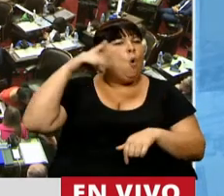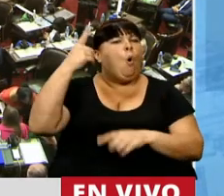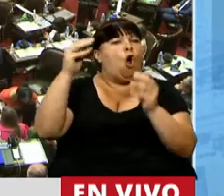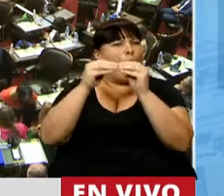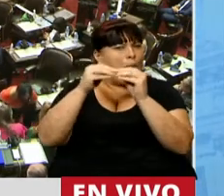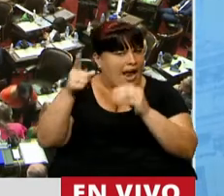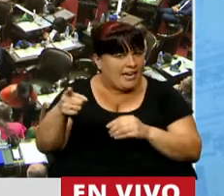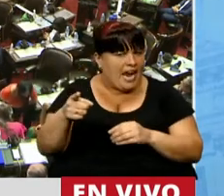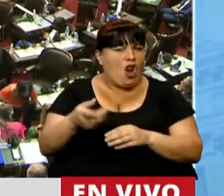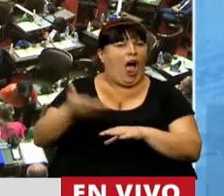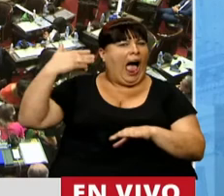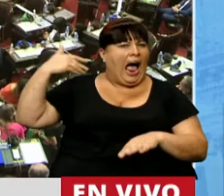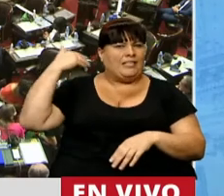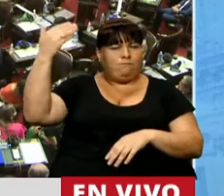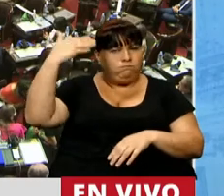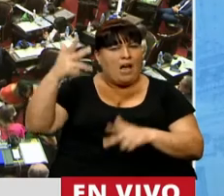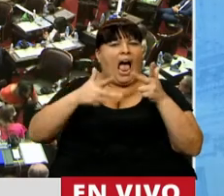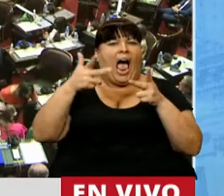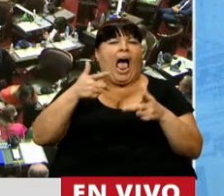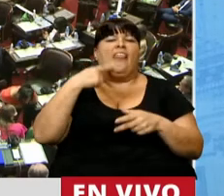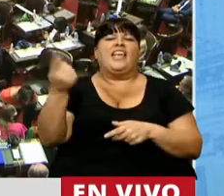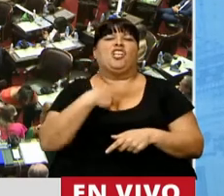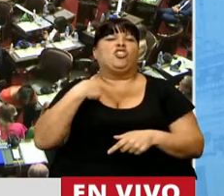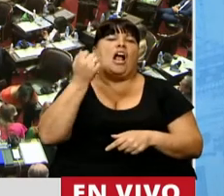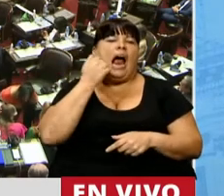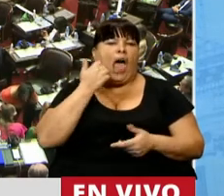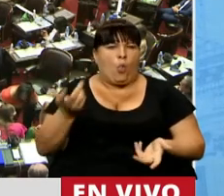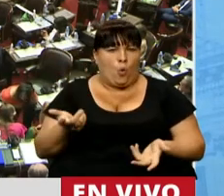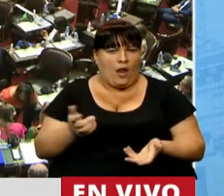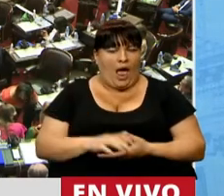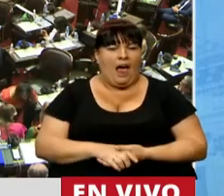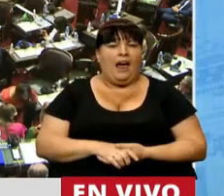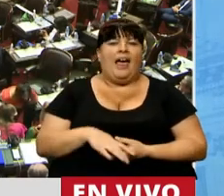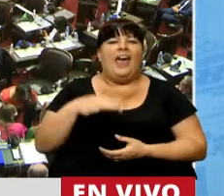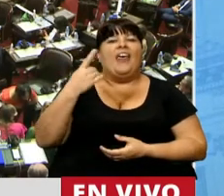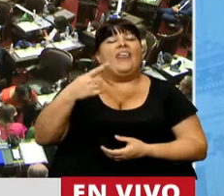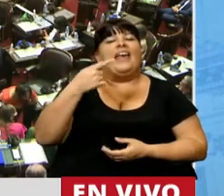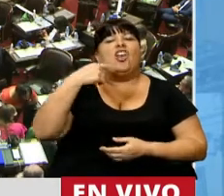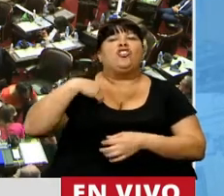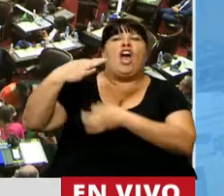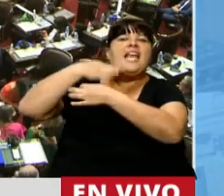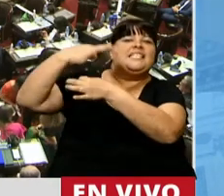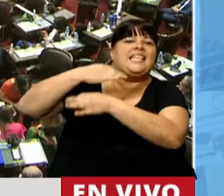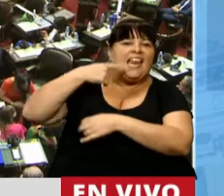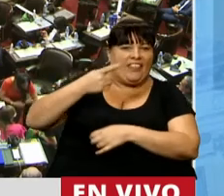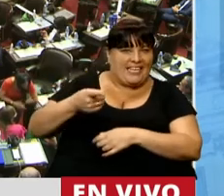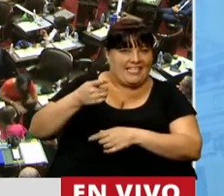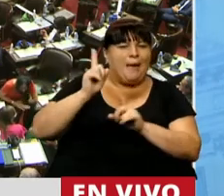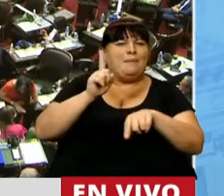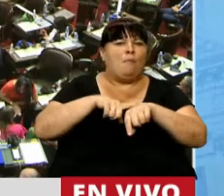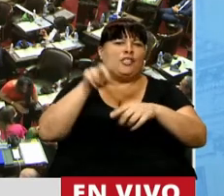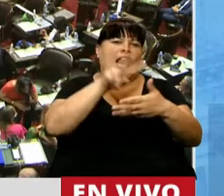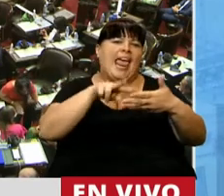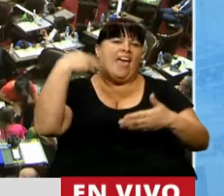colega con anterioridad hablar que éramos unos caraduras, que veníamos guionados, decía eso mientras